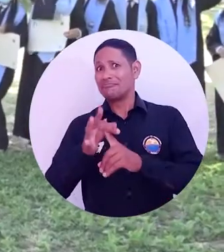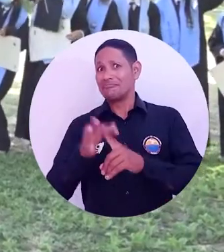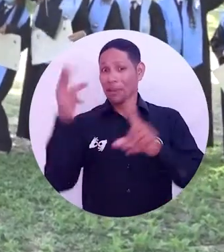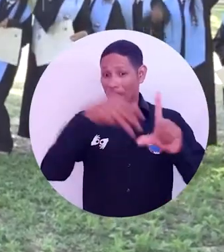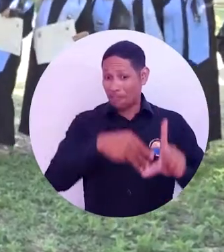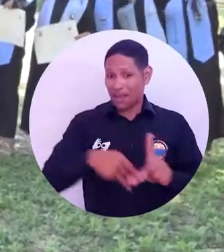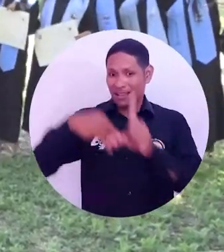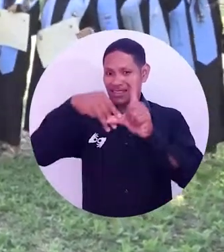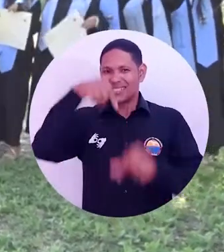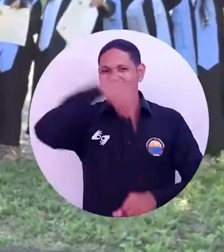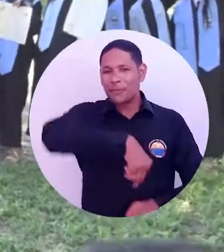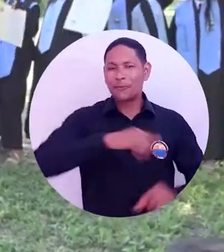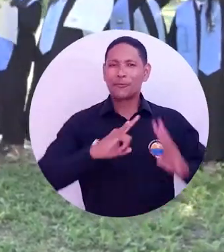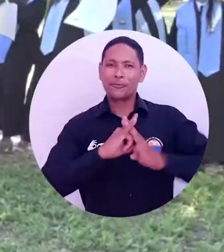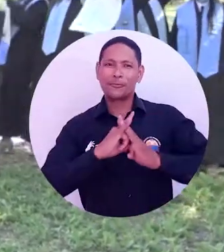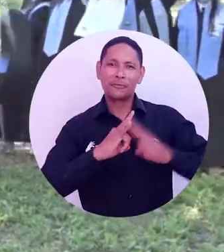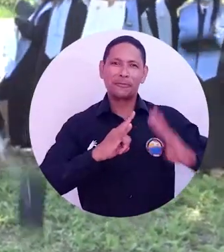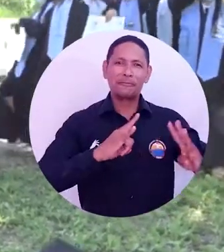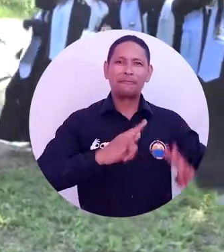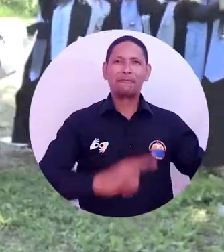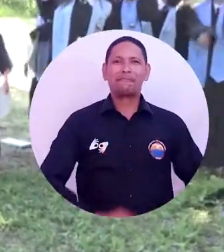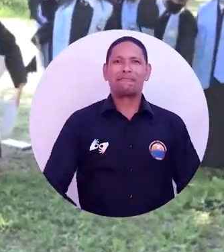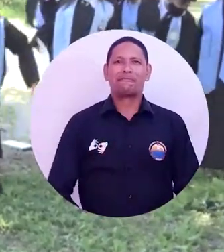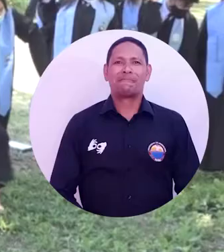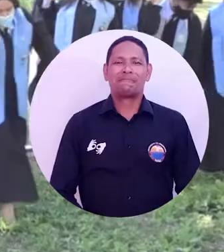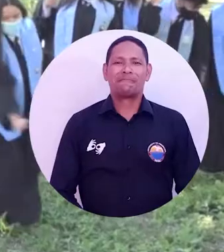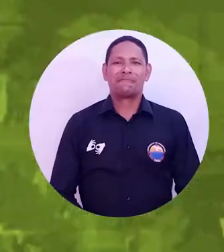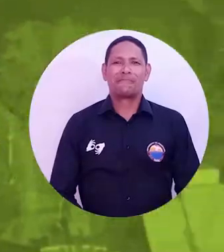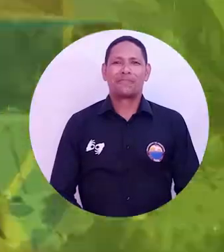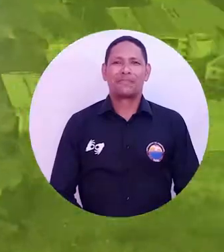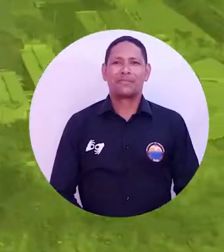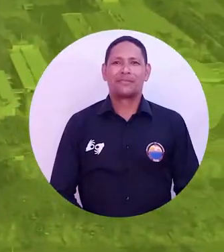magísteres de nuestra Casa de Estudios Superiores.